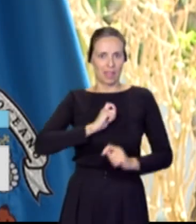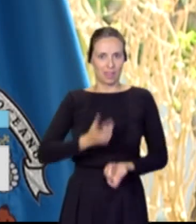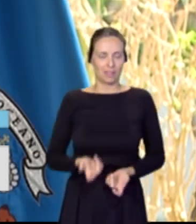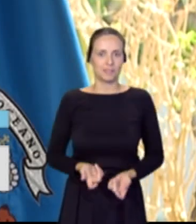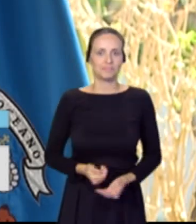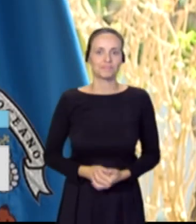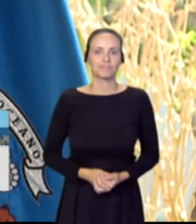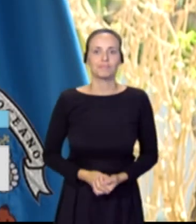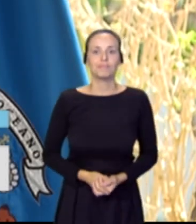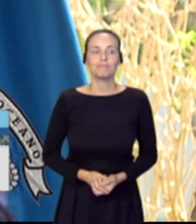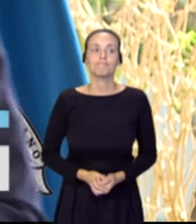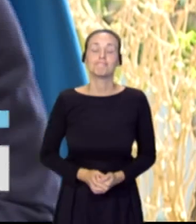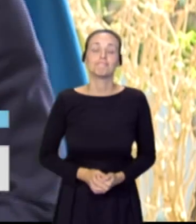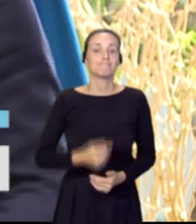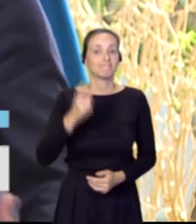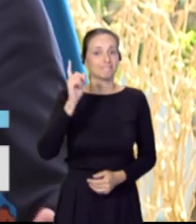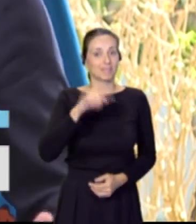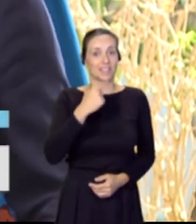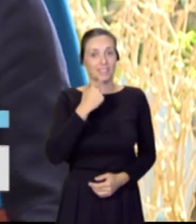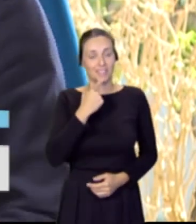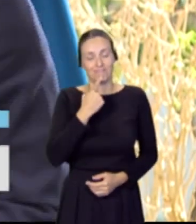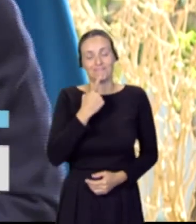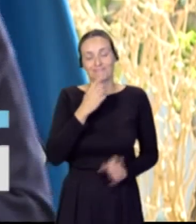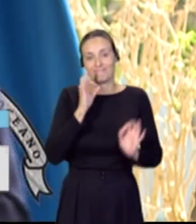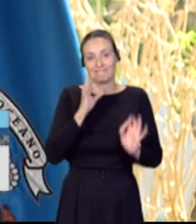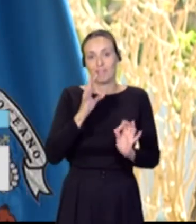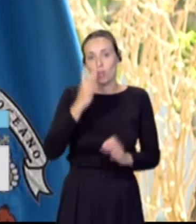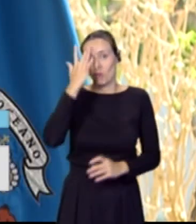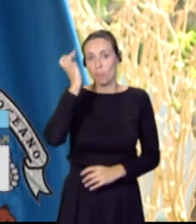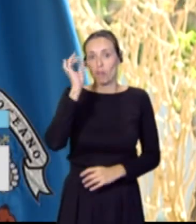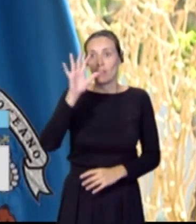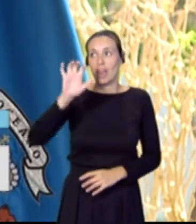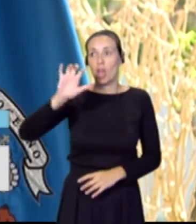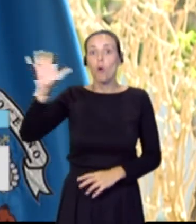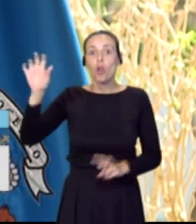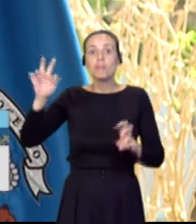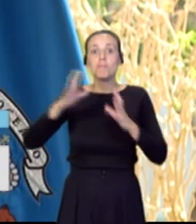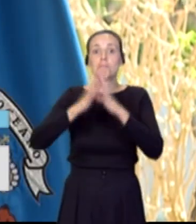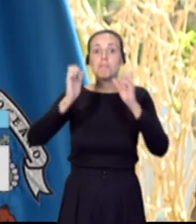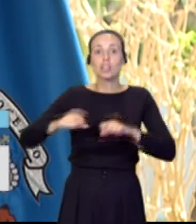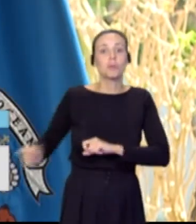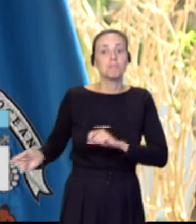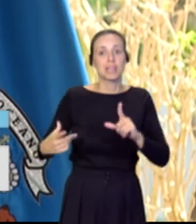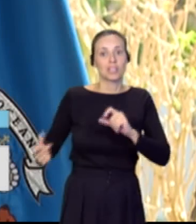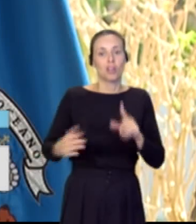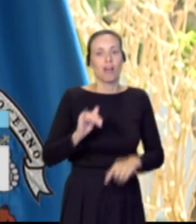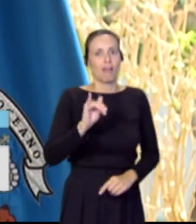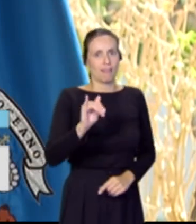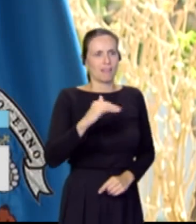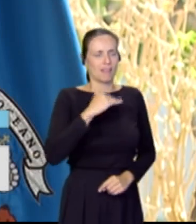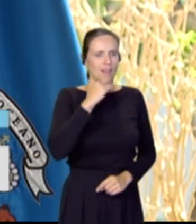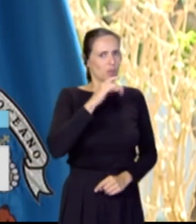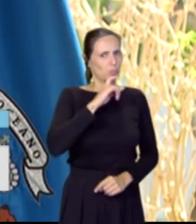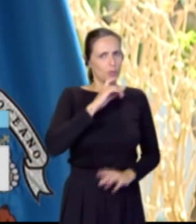como bien decía, que lo vivimos al final, por fin Europa tiene un pacto sobre migración, algo tremendamente difícil